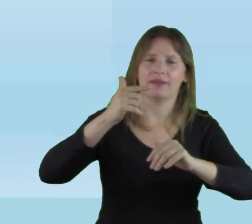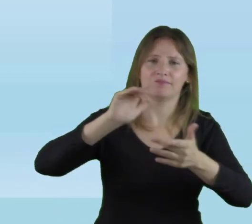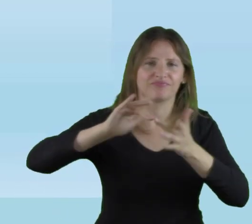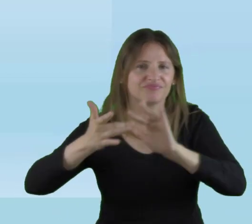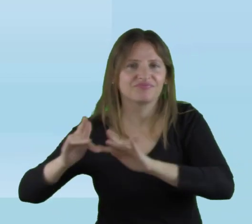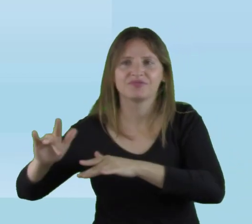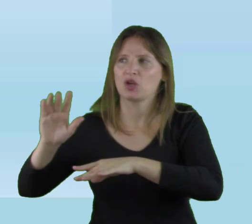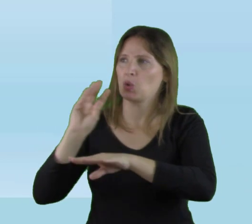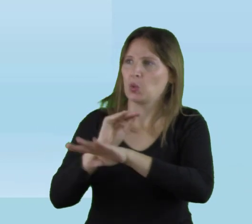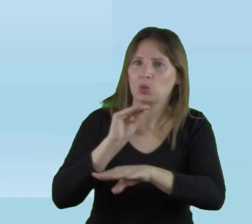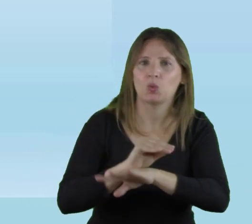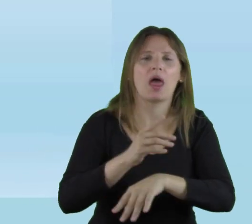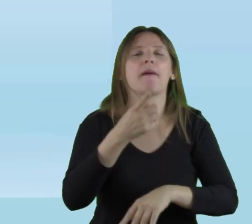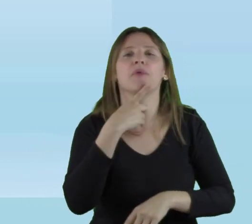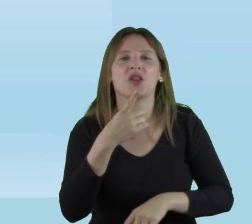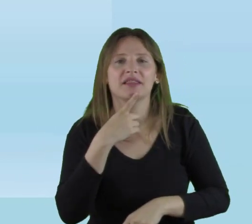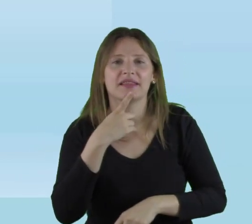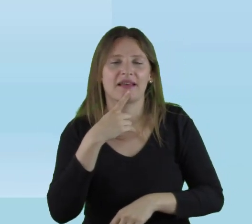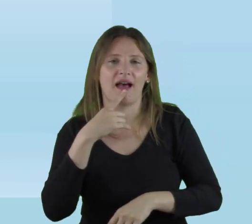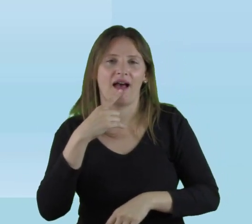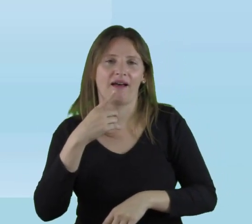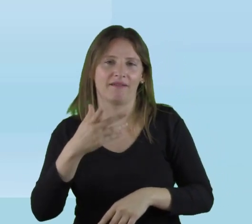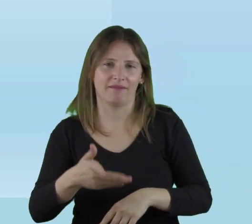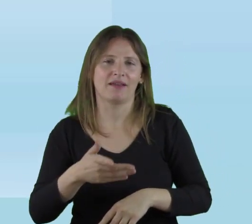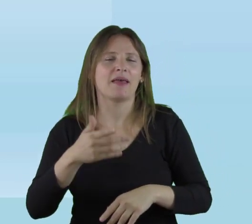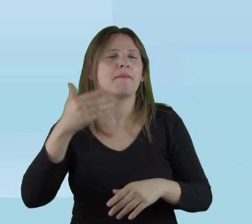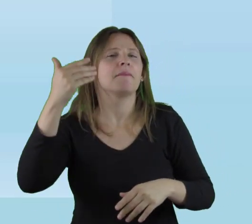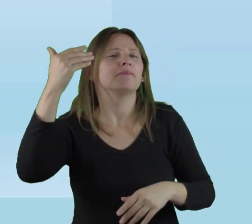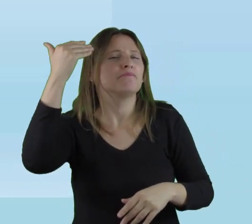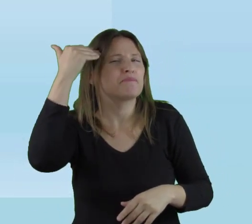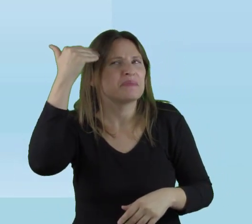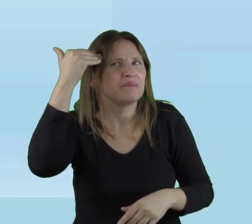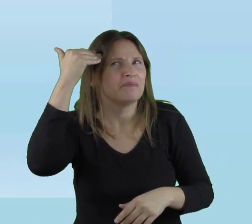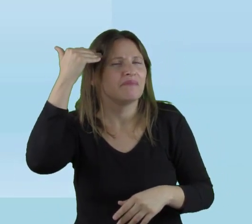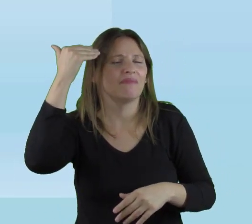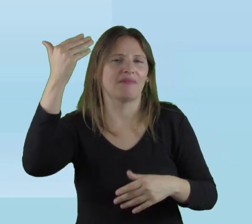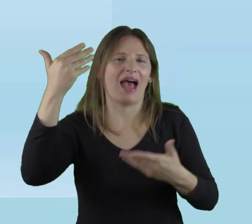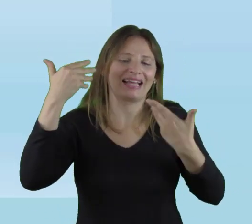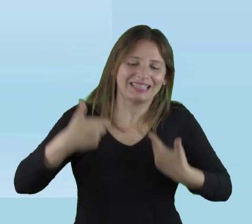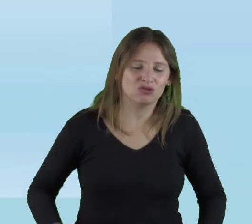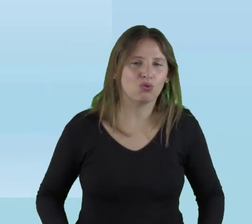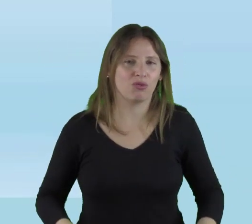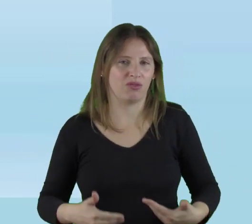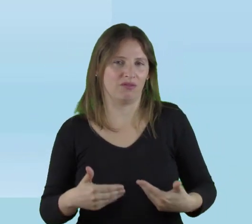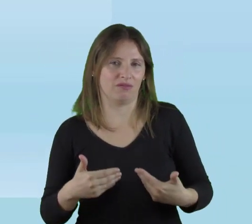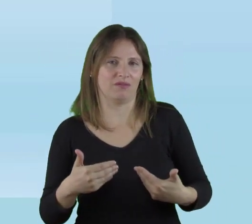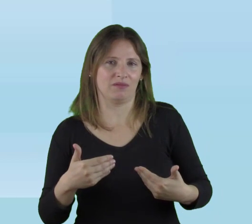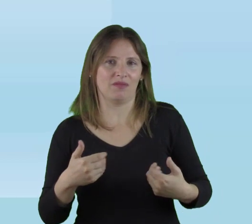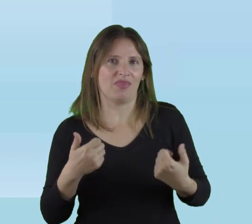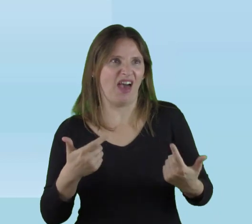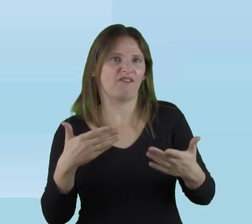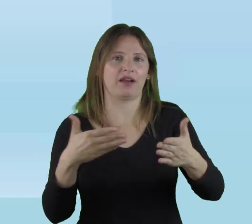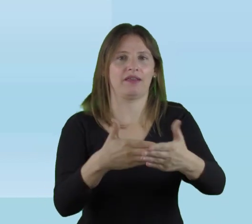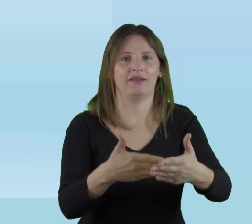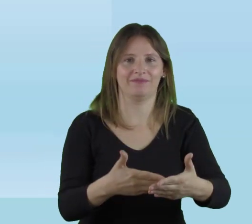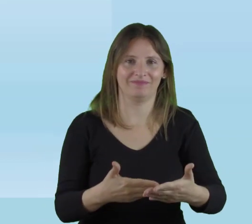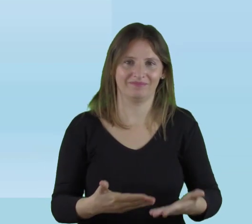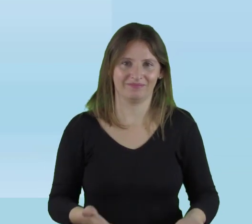institucionales. Está en las barreras mentales, actitudinales que tenemos.